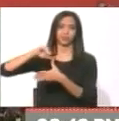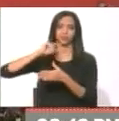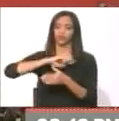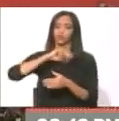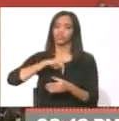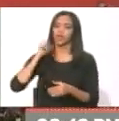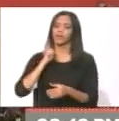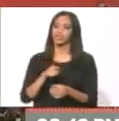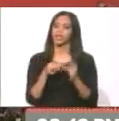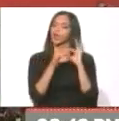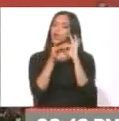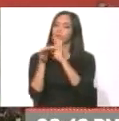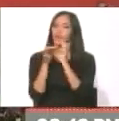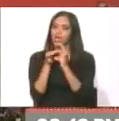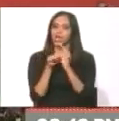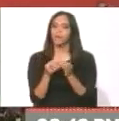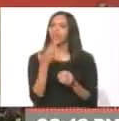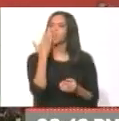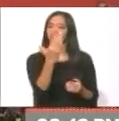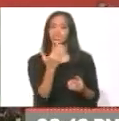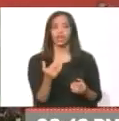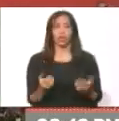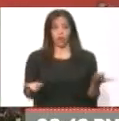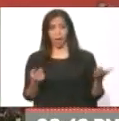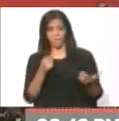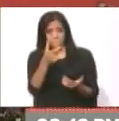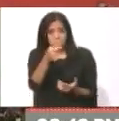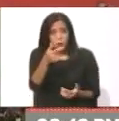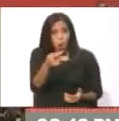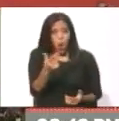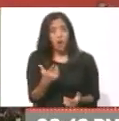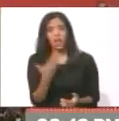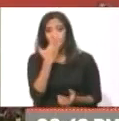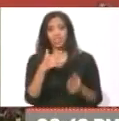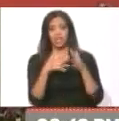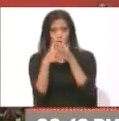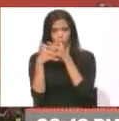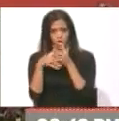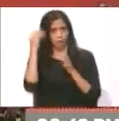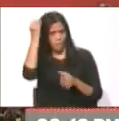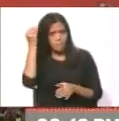unidos para enfrentarlos. O acaso le parece poca cosa enfrentar a Estados Unidos.